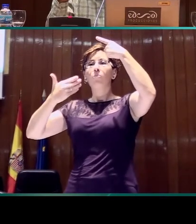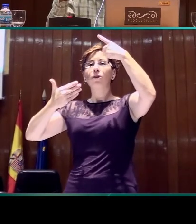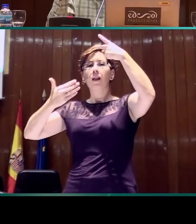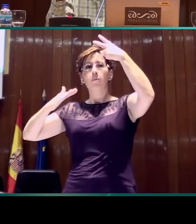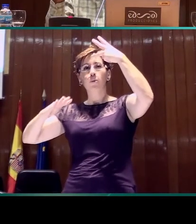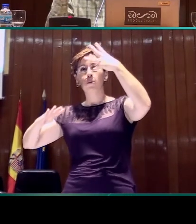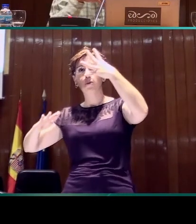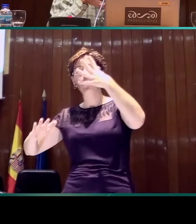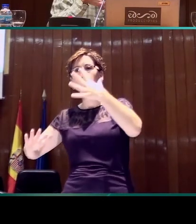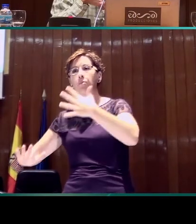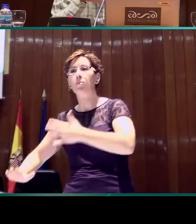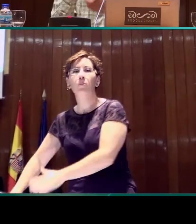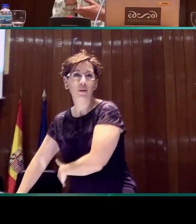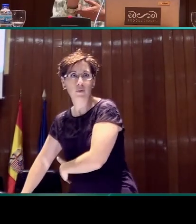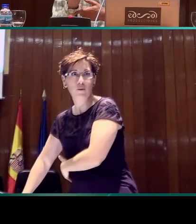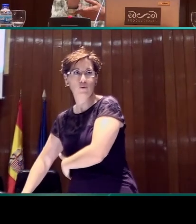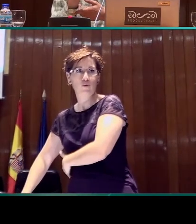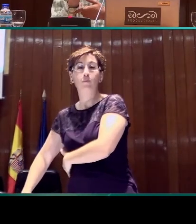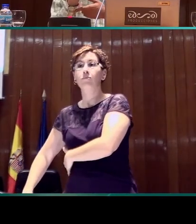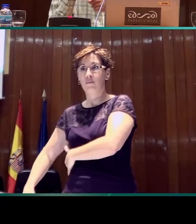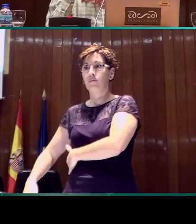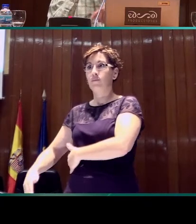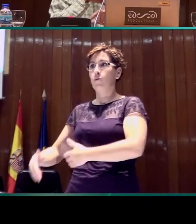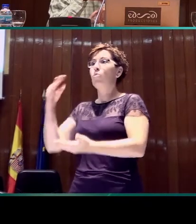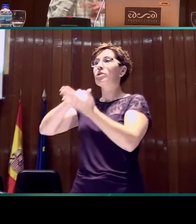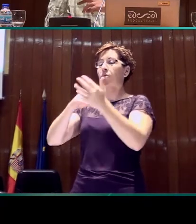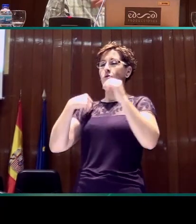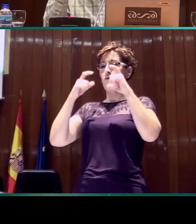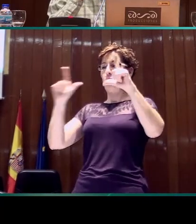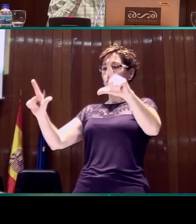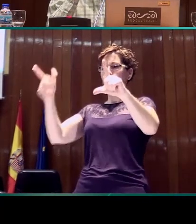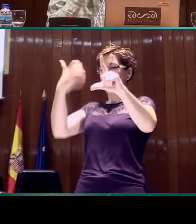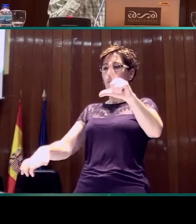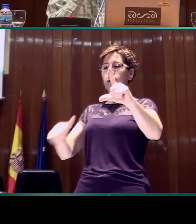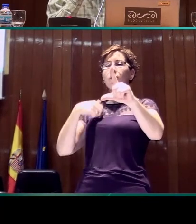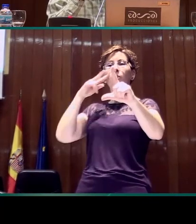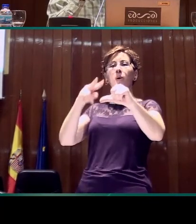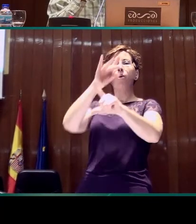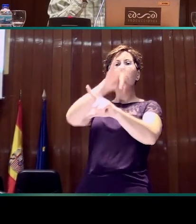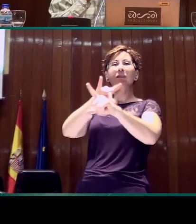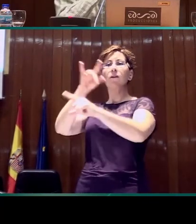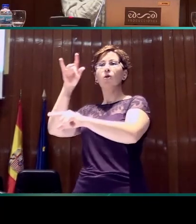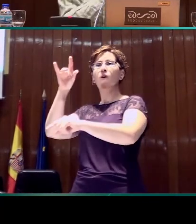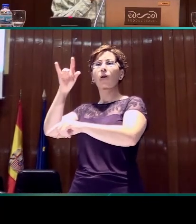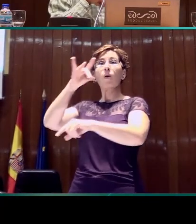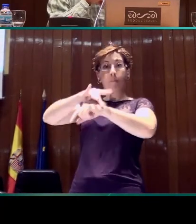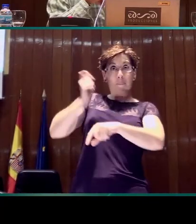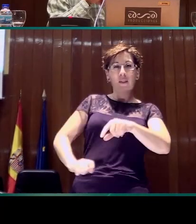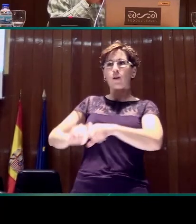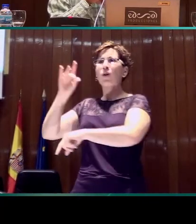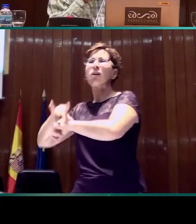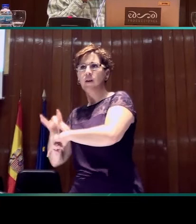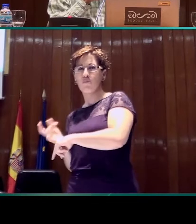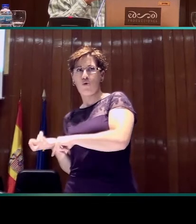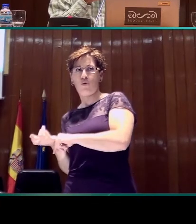incluso si el criterio no está explícito. Si yo veo una foto y digo, hay un médico y un enfermo, pero ¿por qué resulta raro que haya un enfermo y un médico?